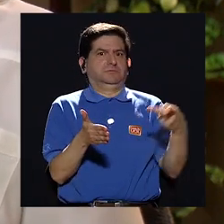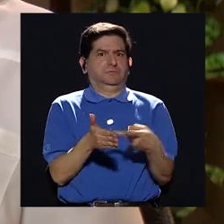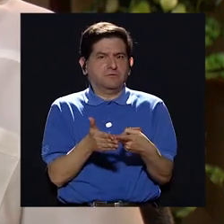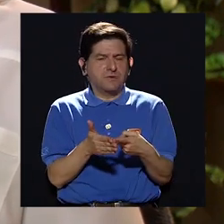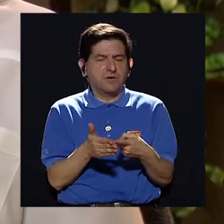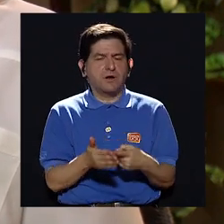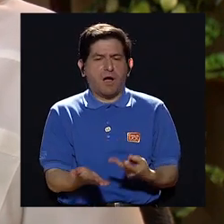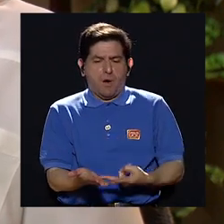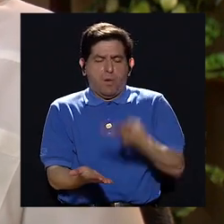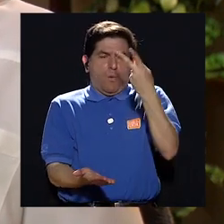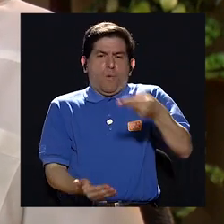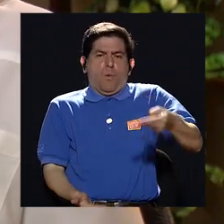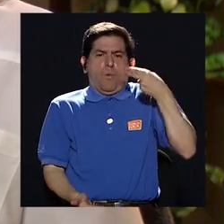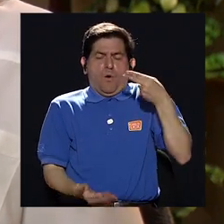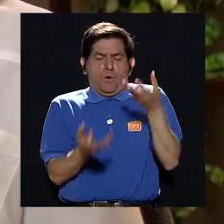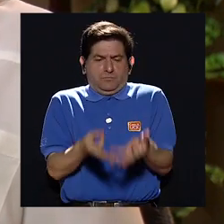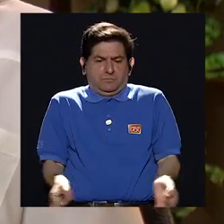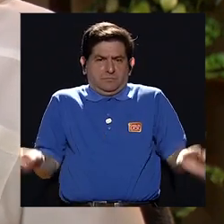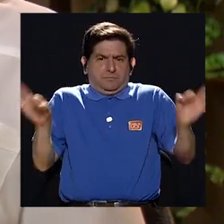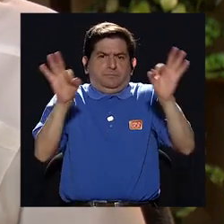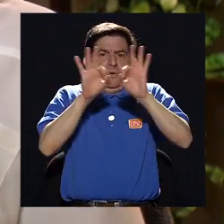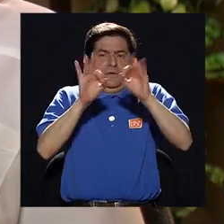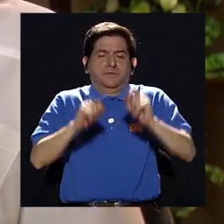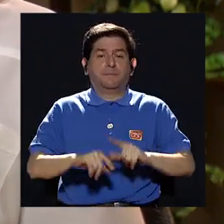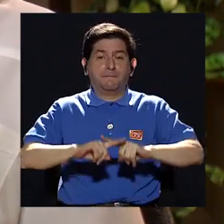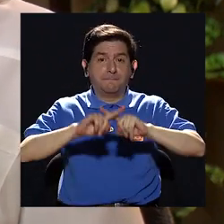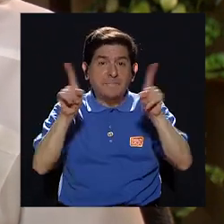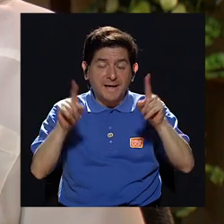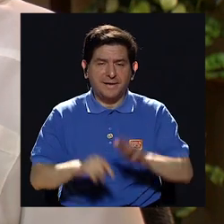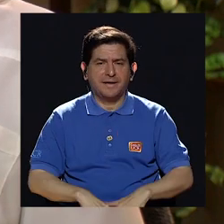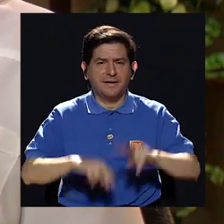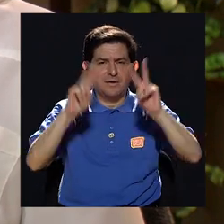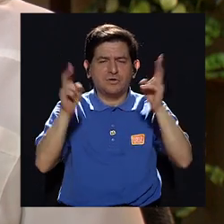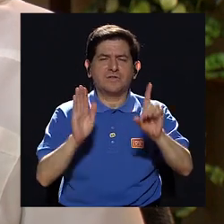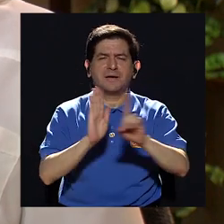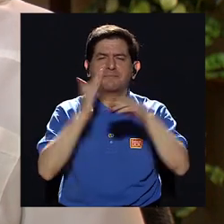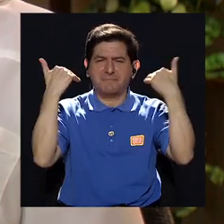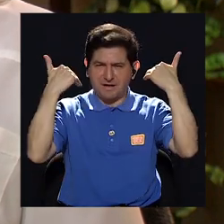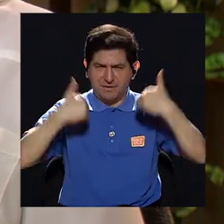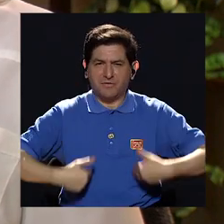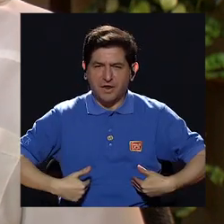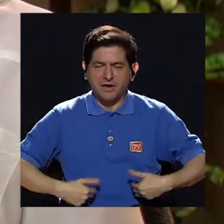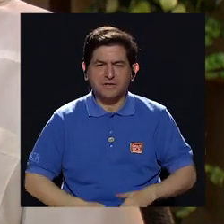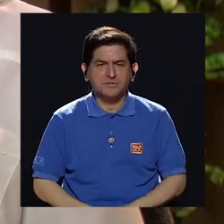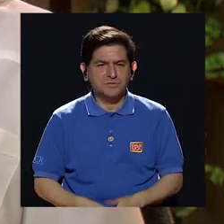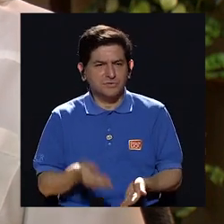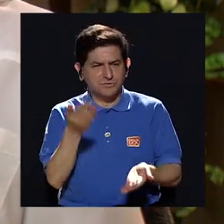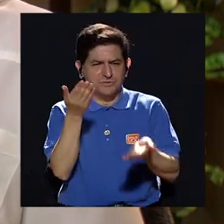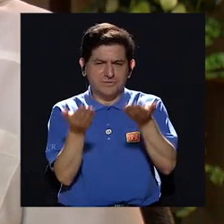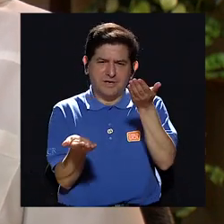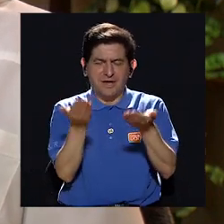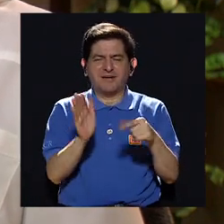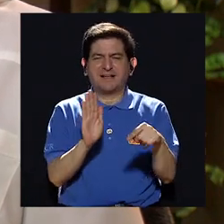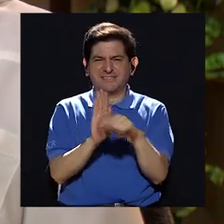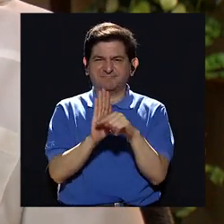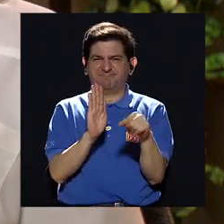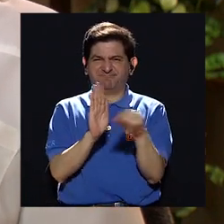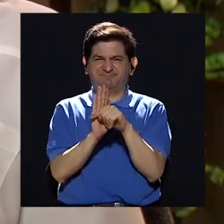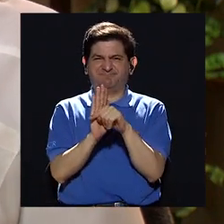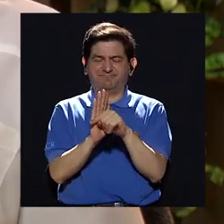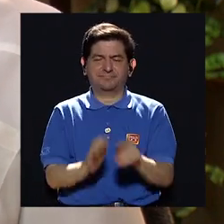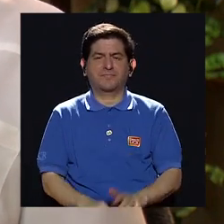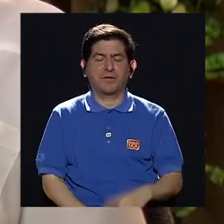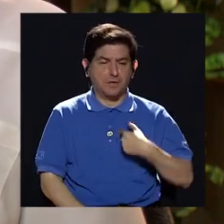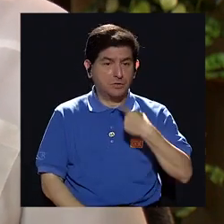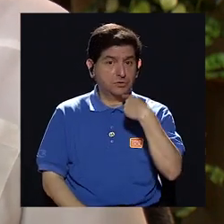un valor histórico y fundamental. Sin embargo, en temas de derechos humanos realmente el balance es bastante negativo.